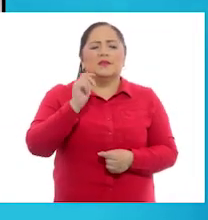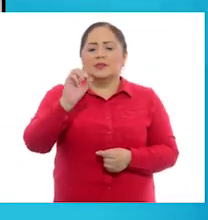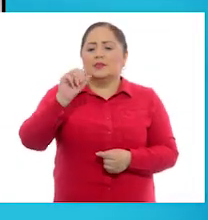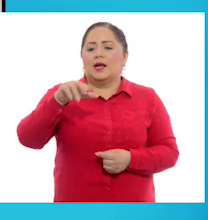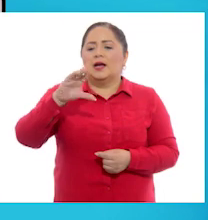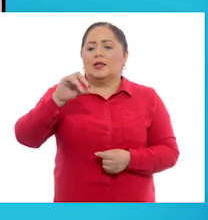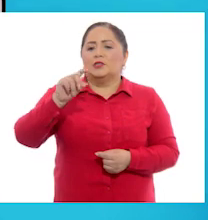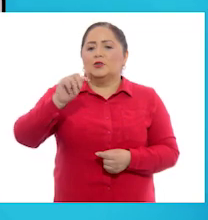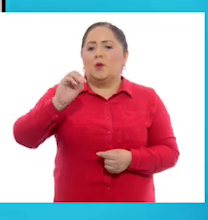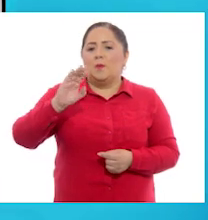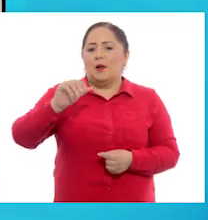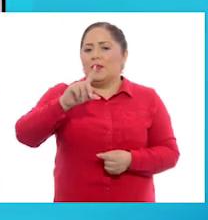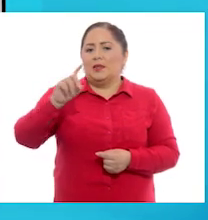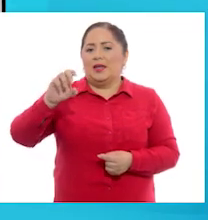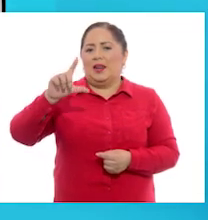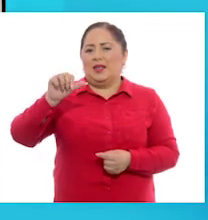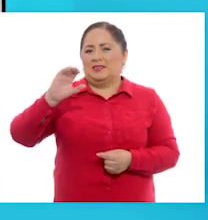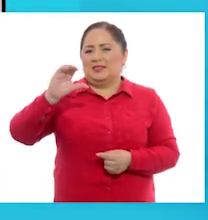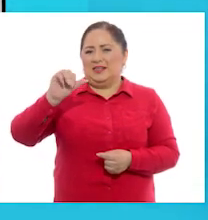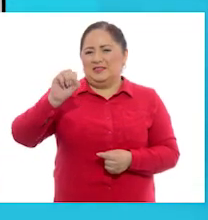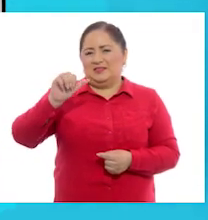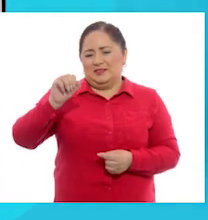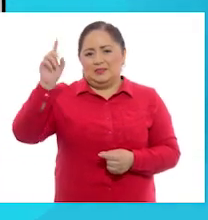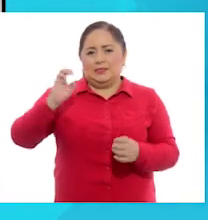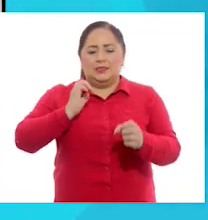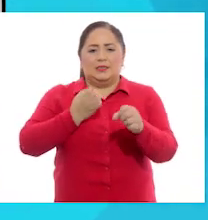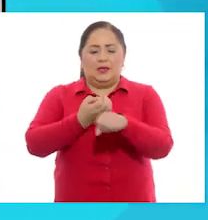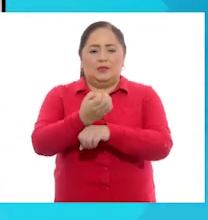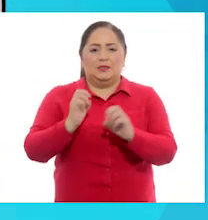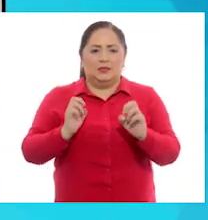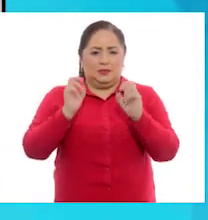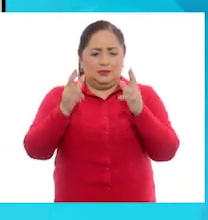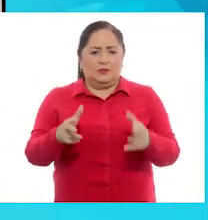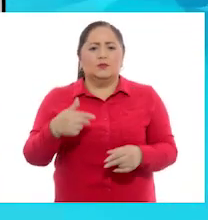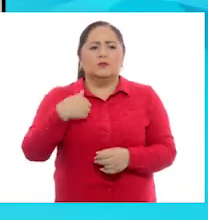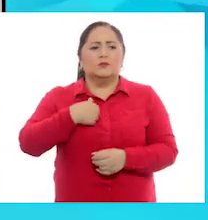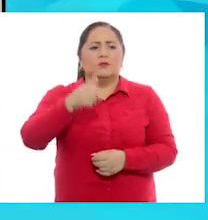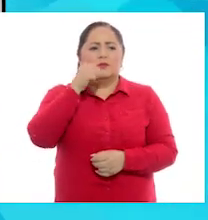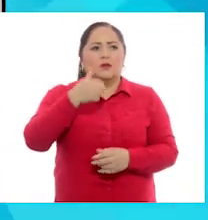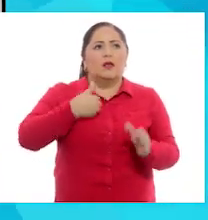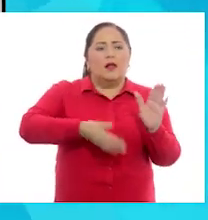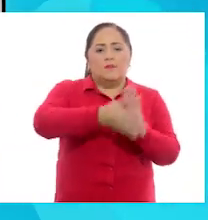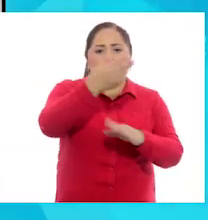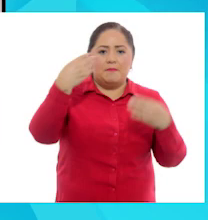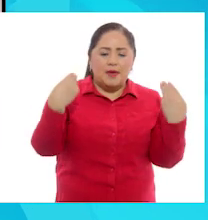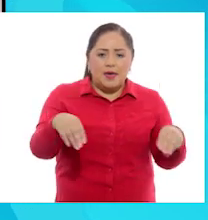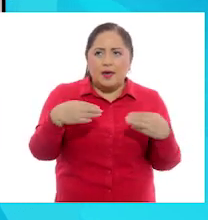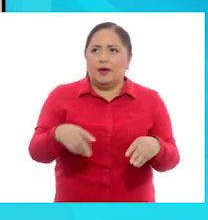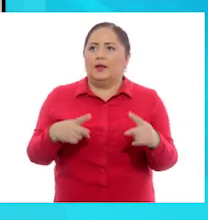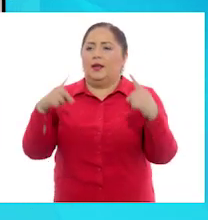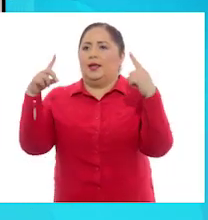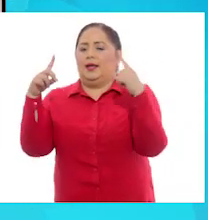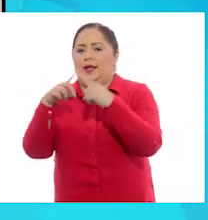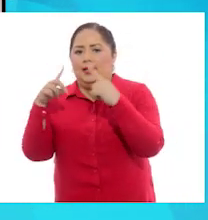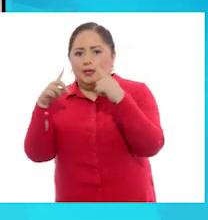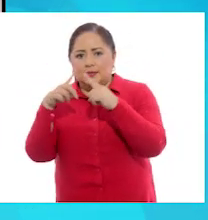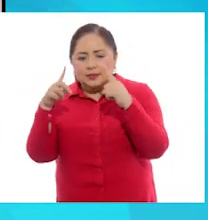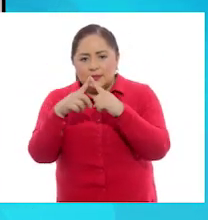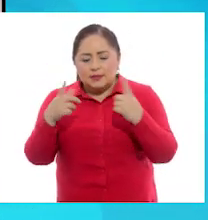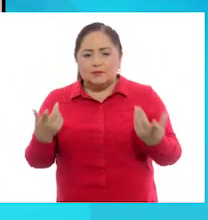Cristóbal de las Casas, en el estado de Chiapas. Para saber ubicarme utilizo los mercados, las iglesias,